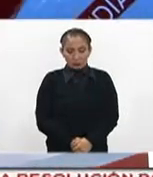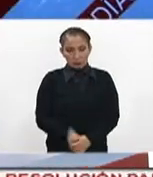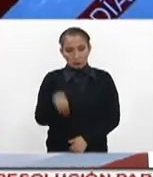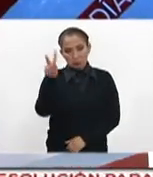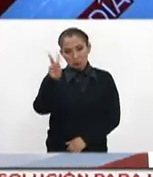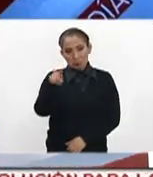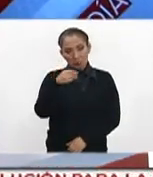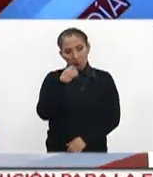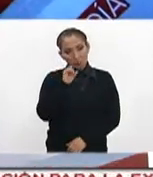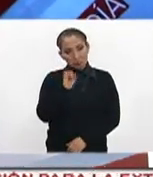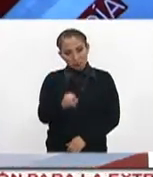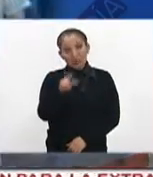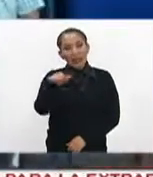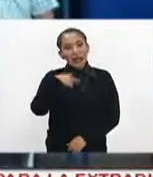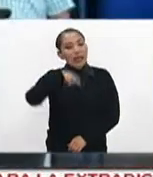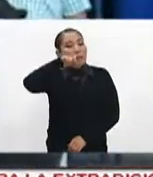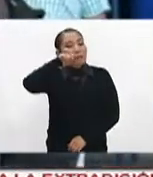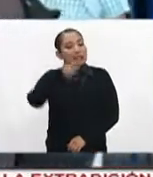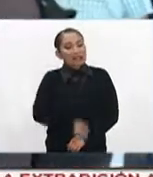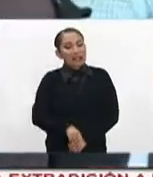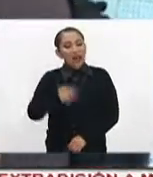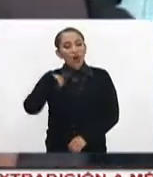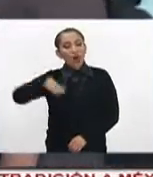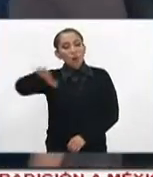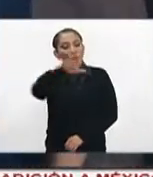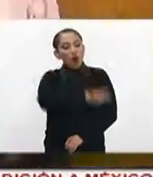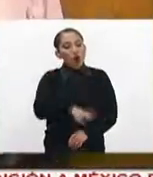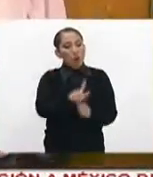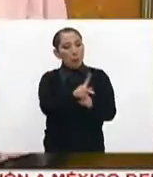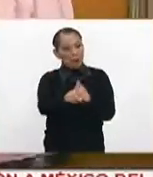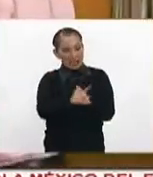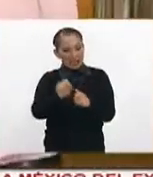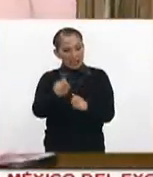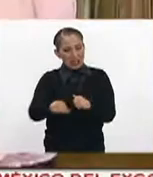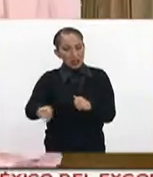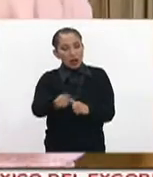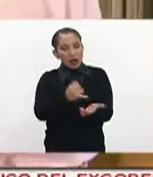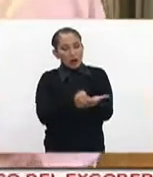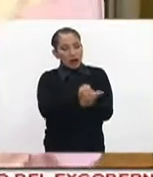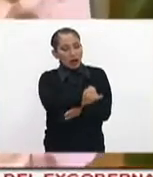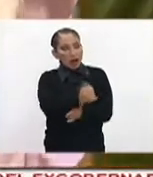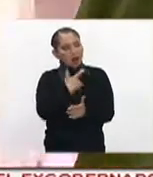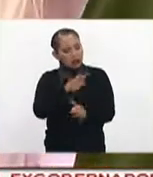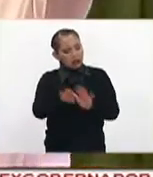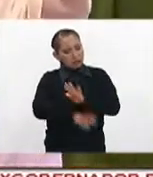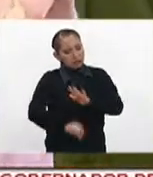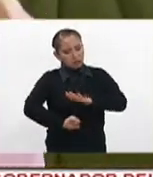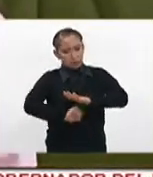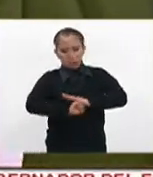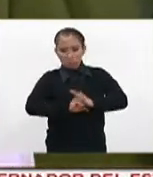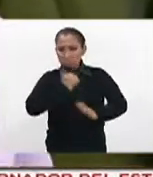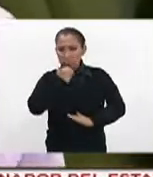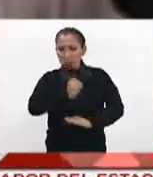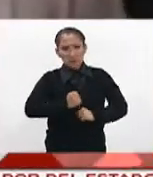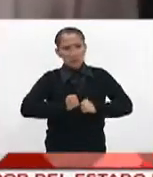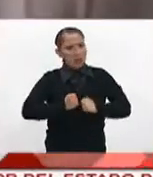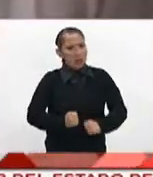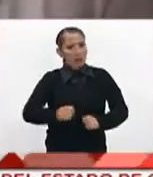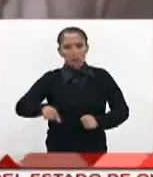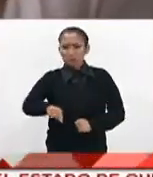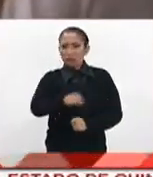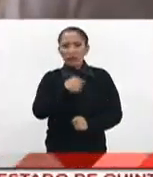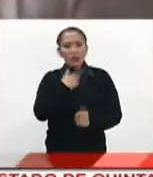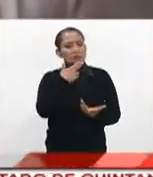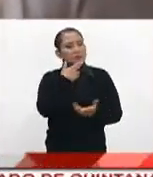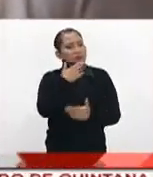Exactamente, se habla de una amistad republicana, se habla de una democracia ya sólida, estable y